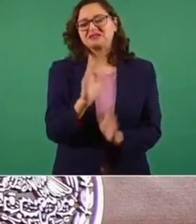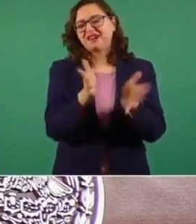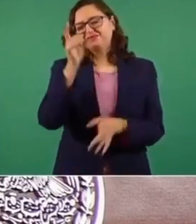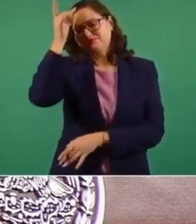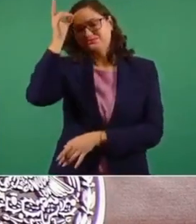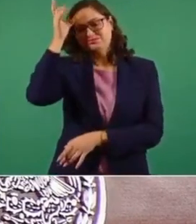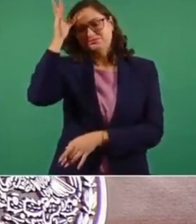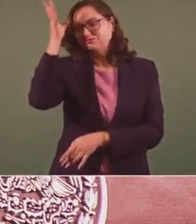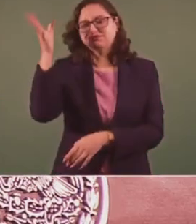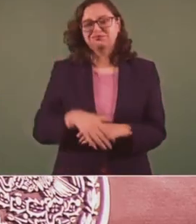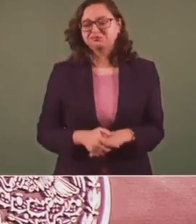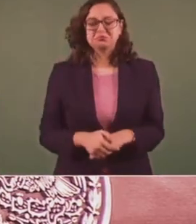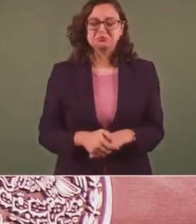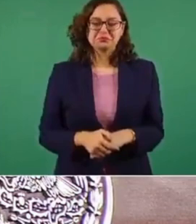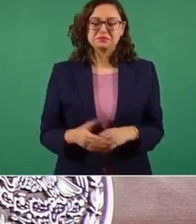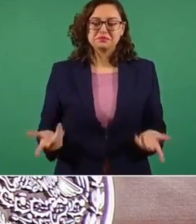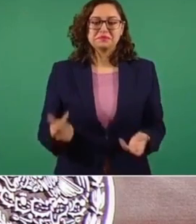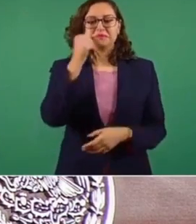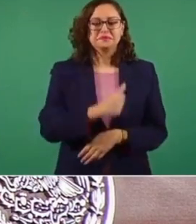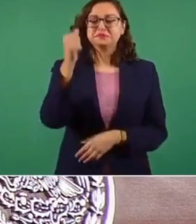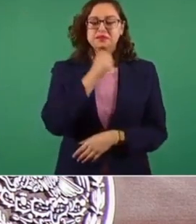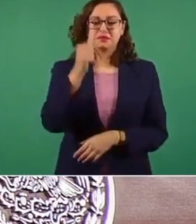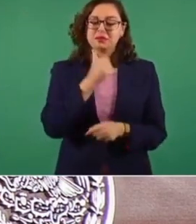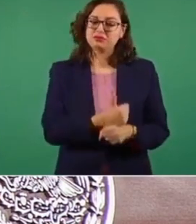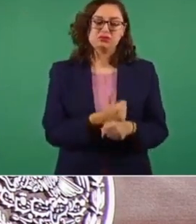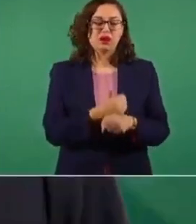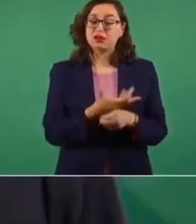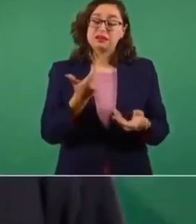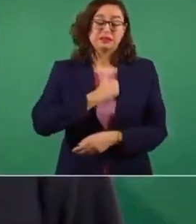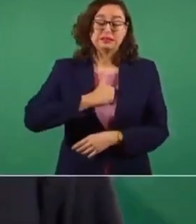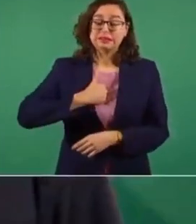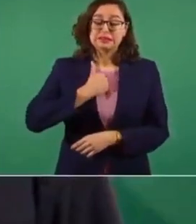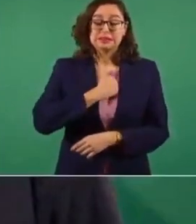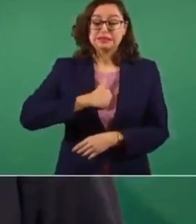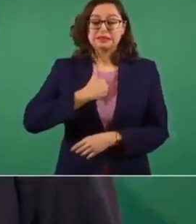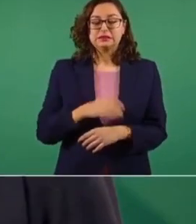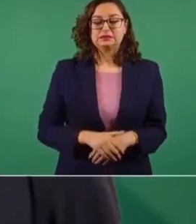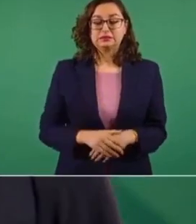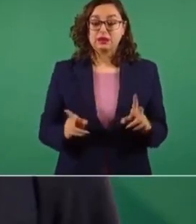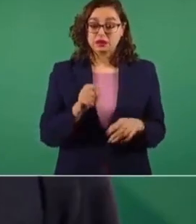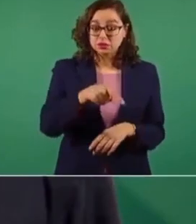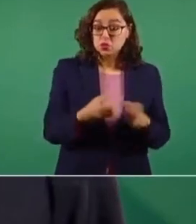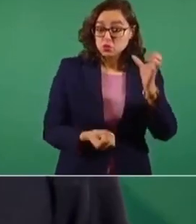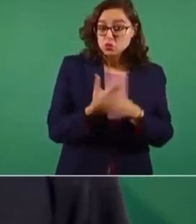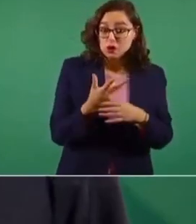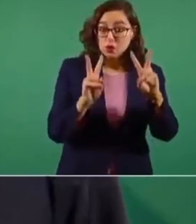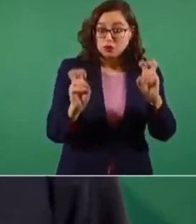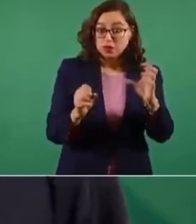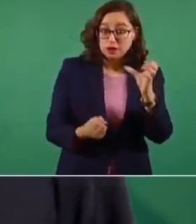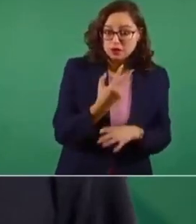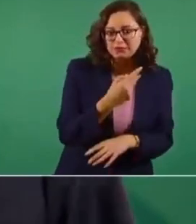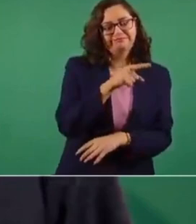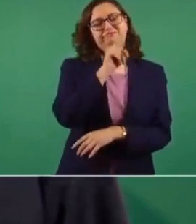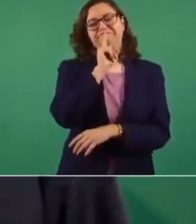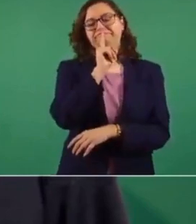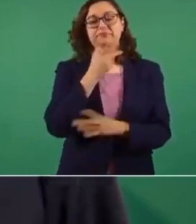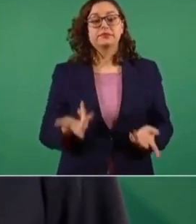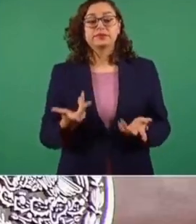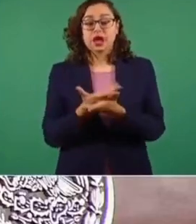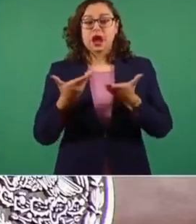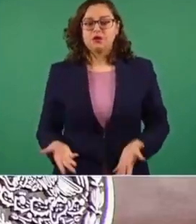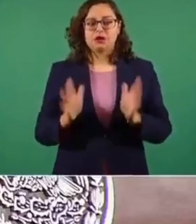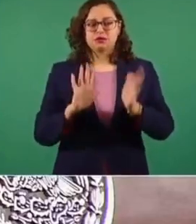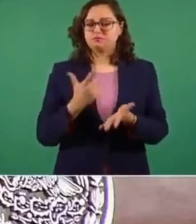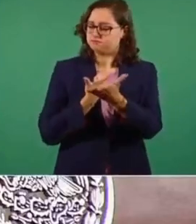siempre se ha padecido, desgraciadamente. Entonces, no es un asunto nuevo. No es que como se puso un precio